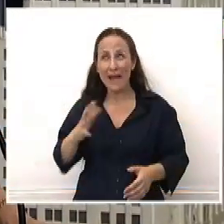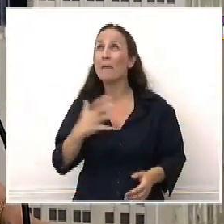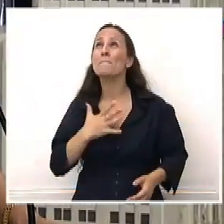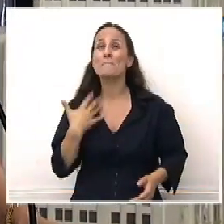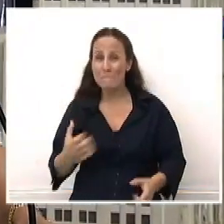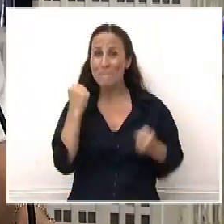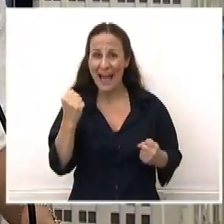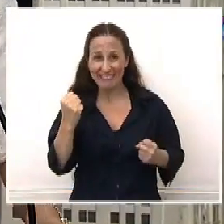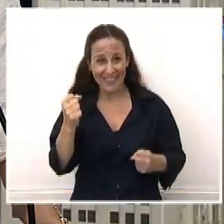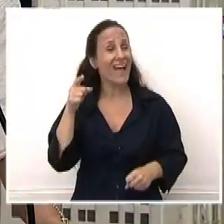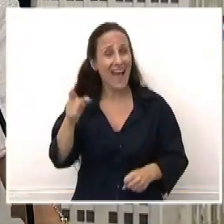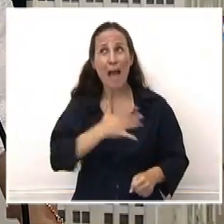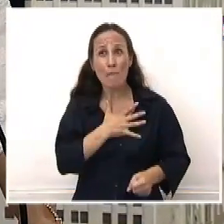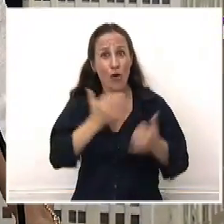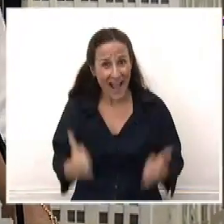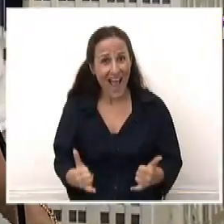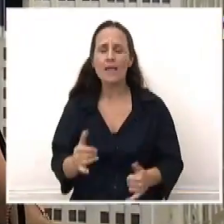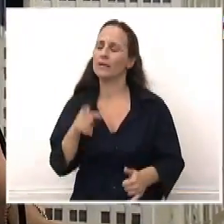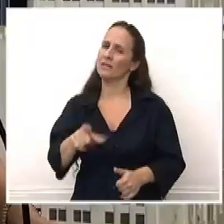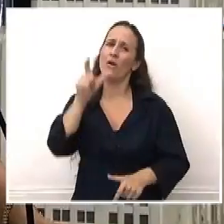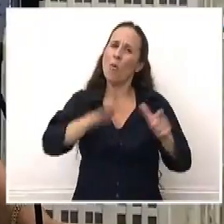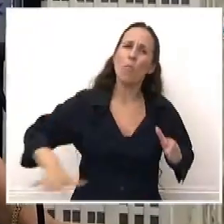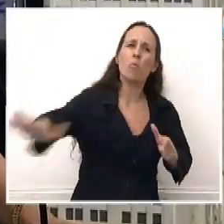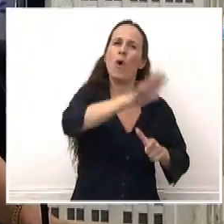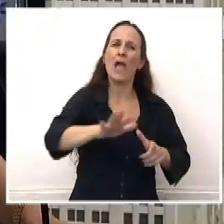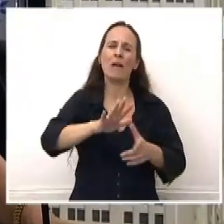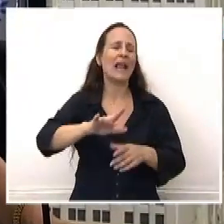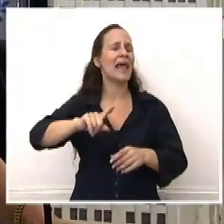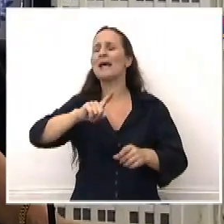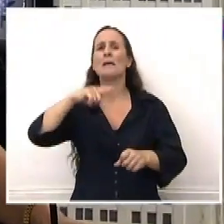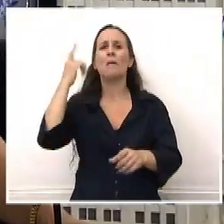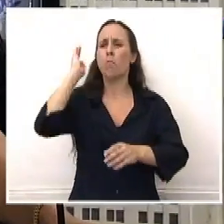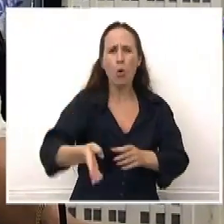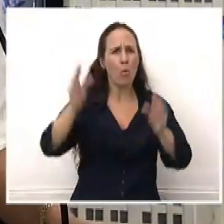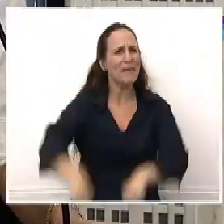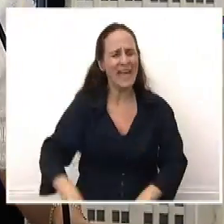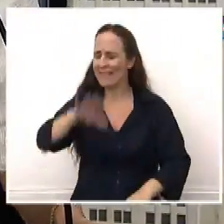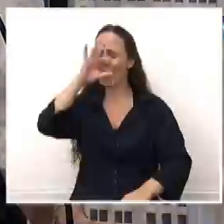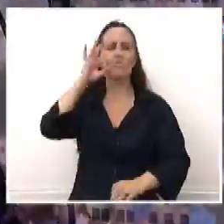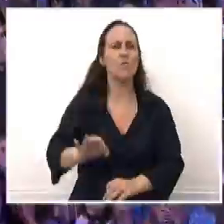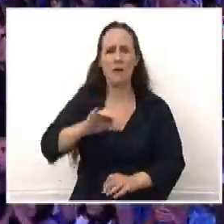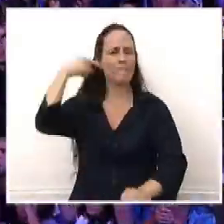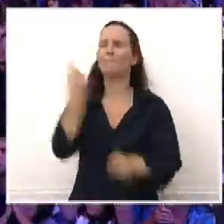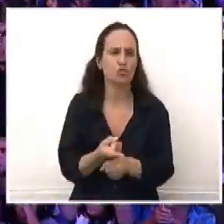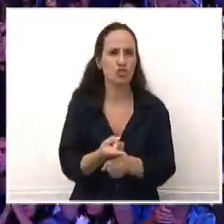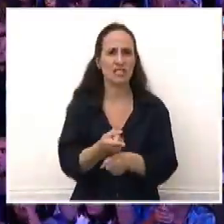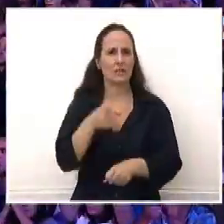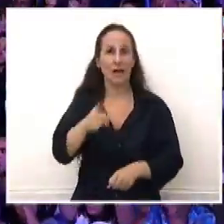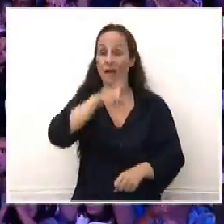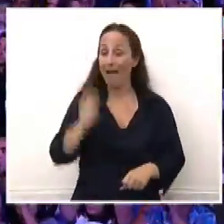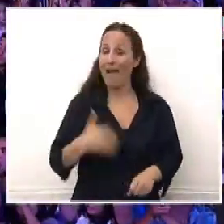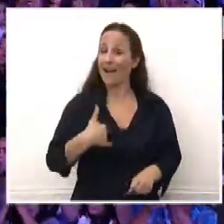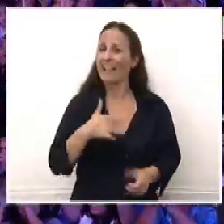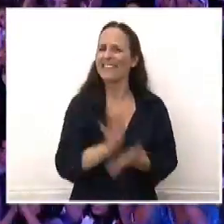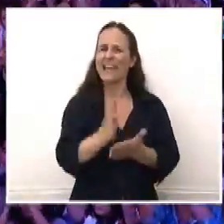el amor a la patria, el pueblo es invencible y la nación argentina será libre, digna